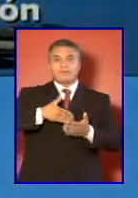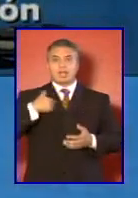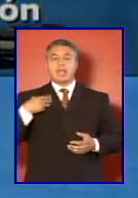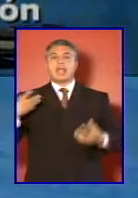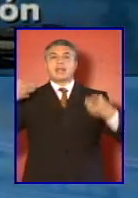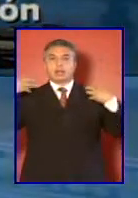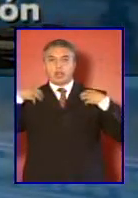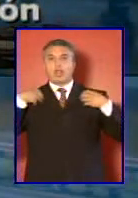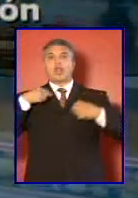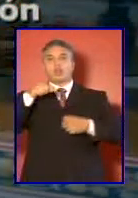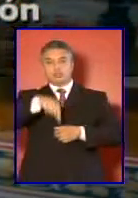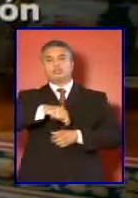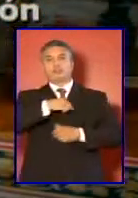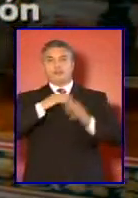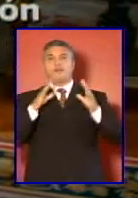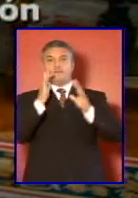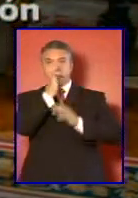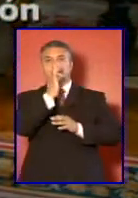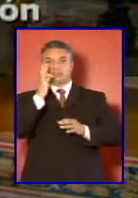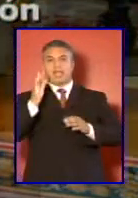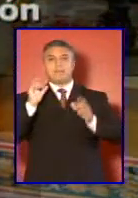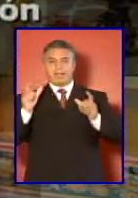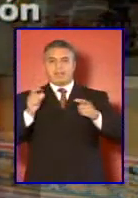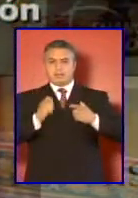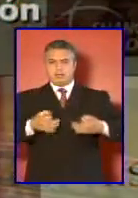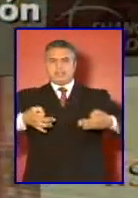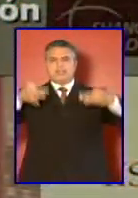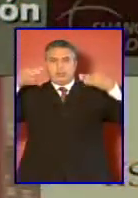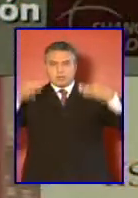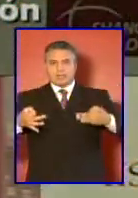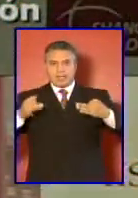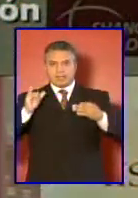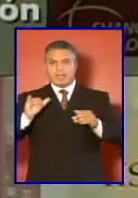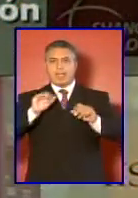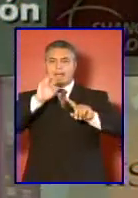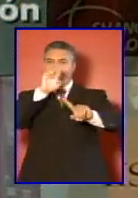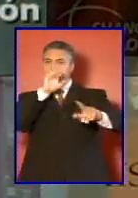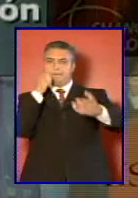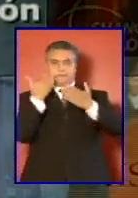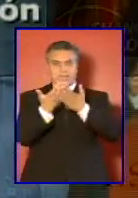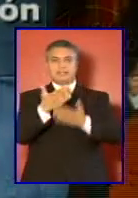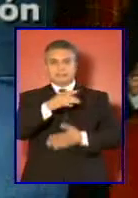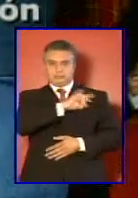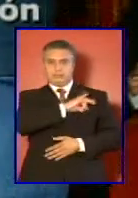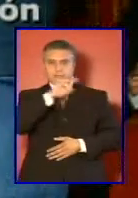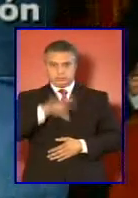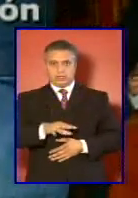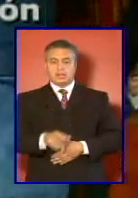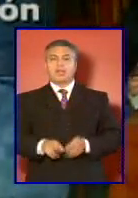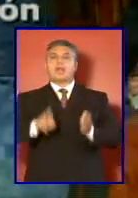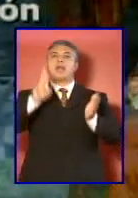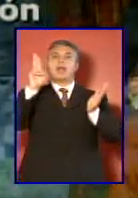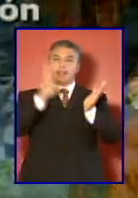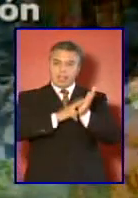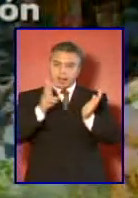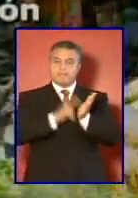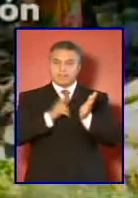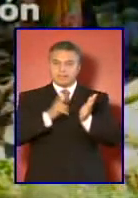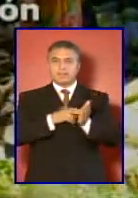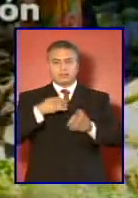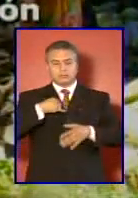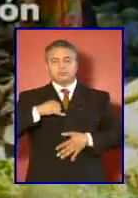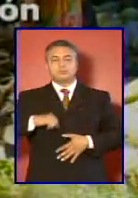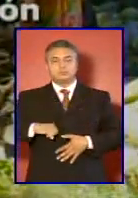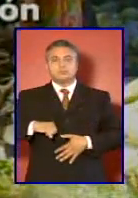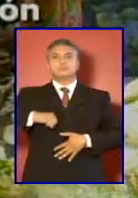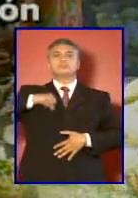armadas de garantizar la seguridad y la paz de nuestro país realmente es un privilegio